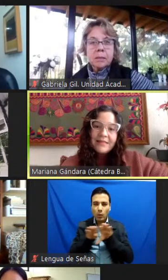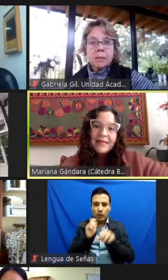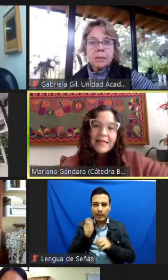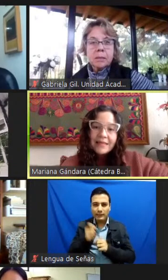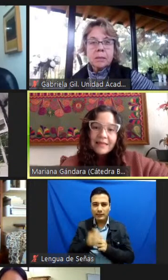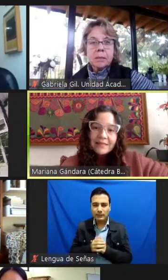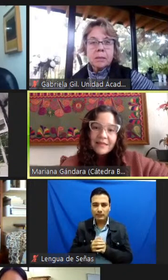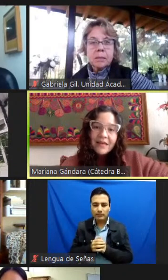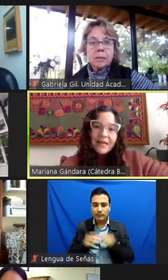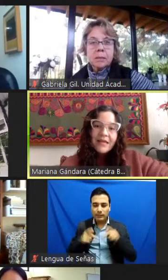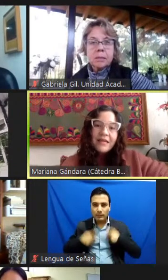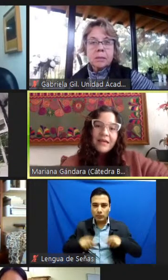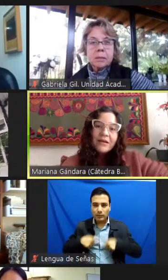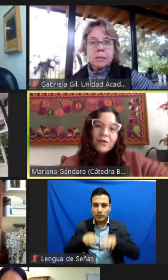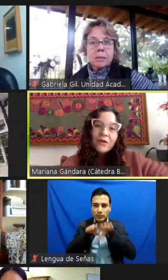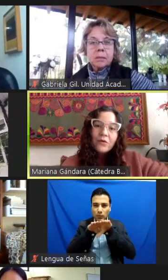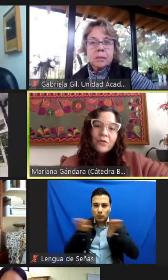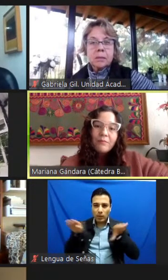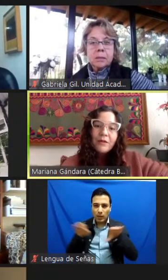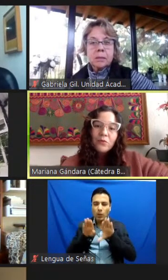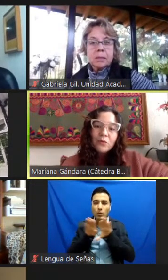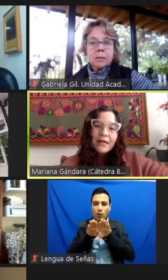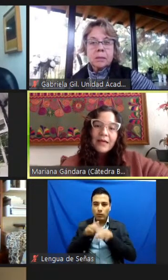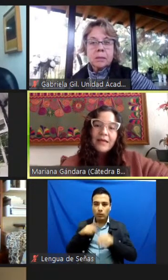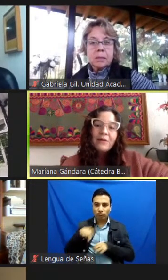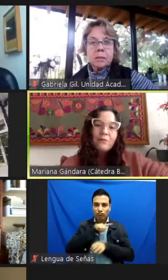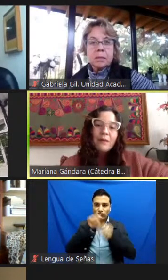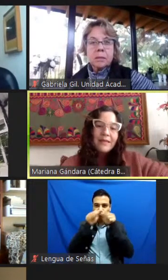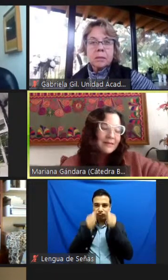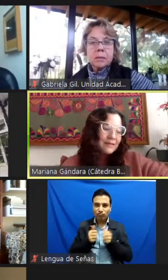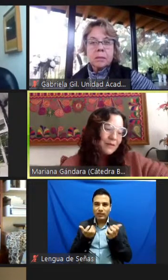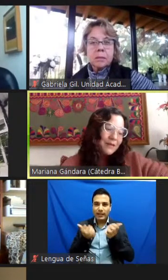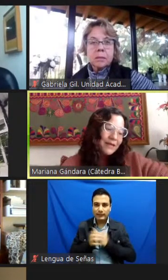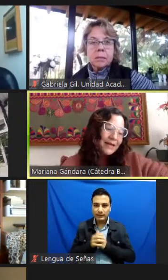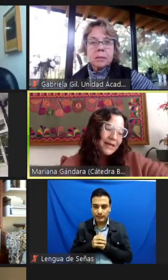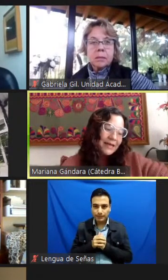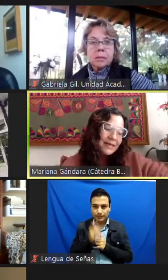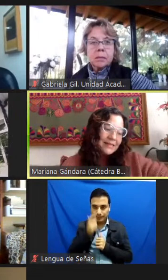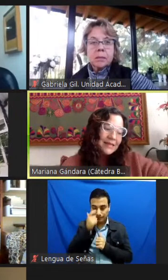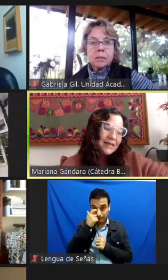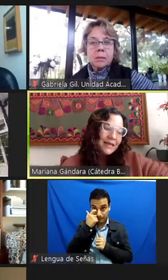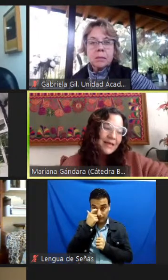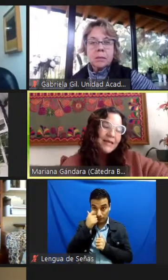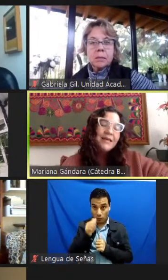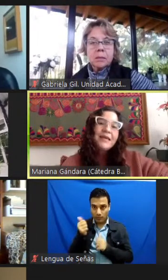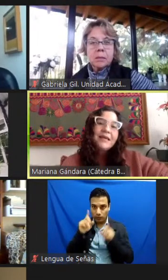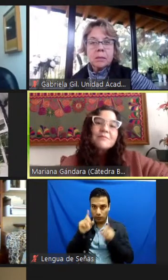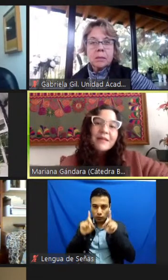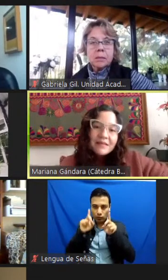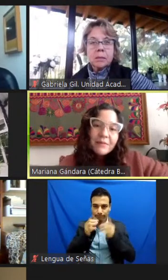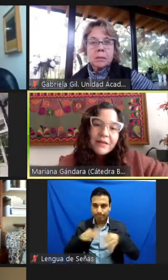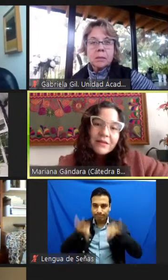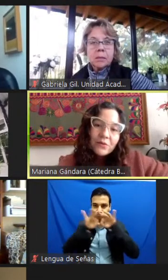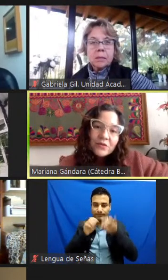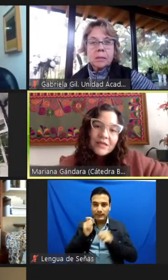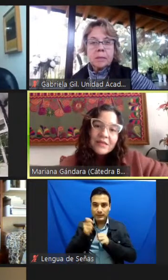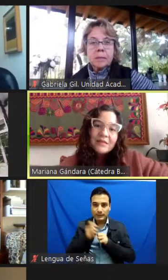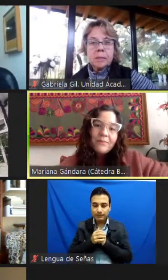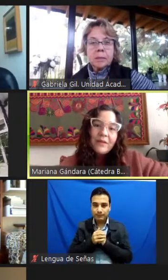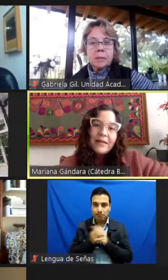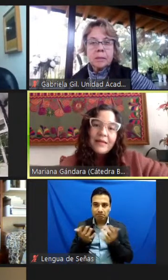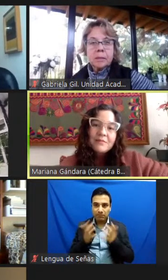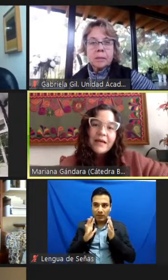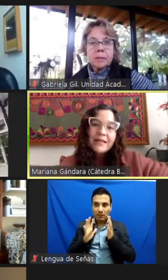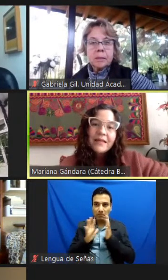desde las artes. Y creo que otra pregunta que acompaña a esa primera es, ¿quiénes participan entonces